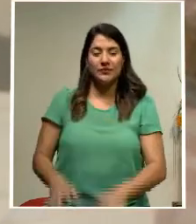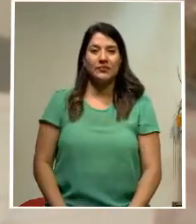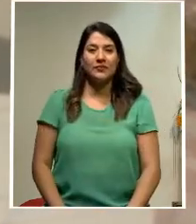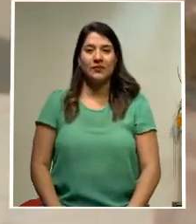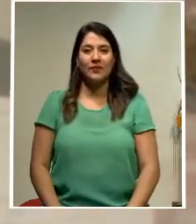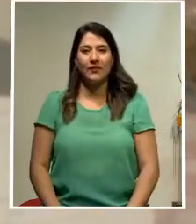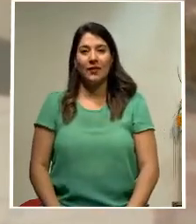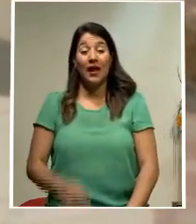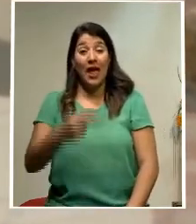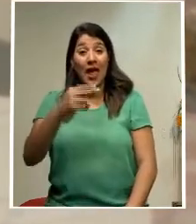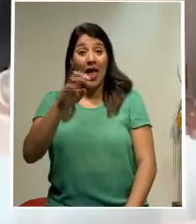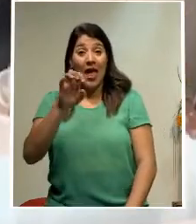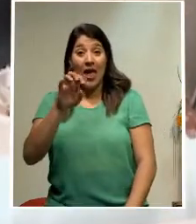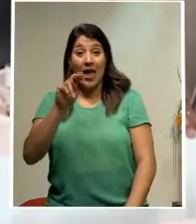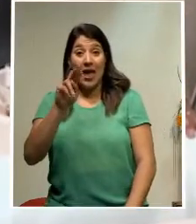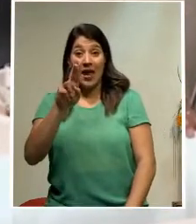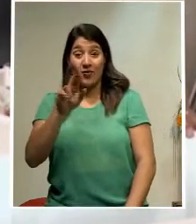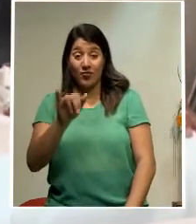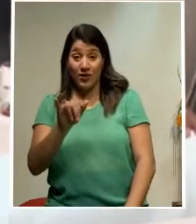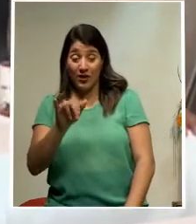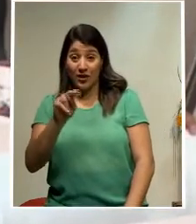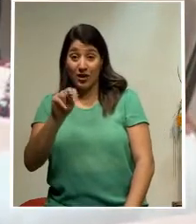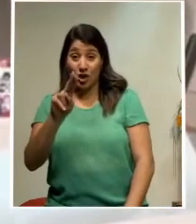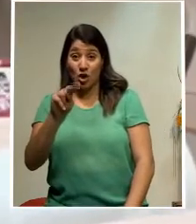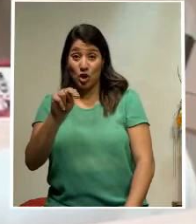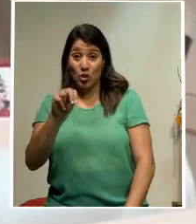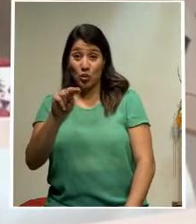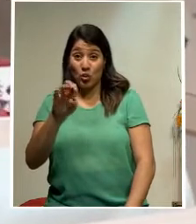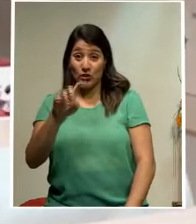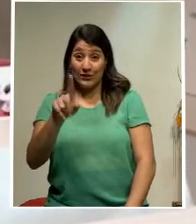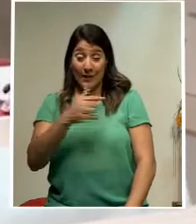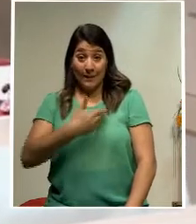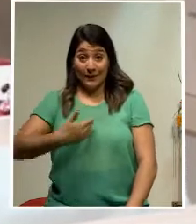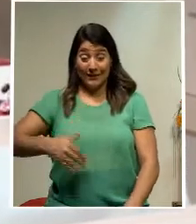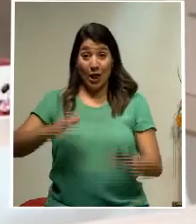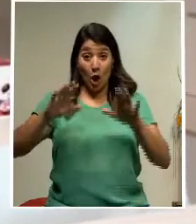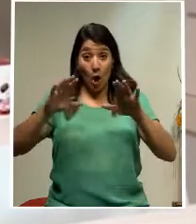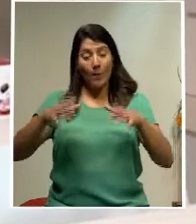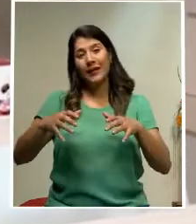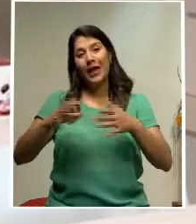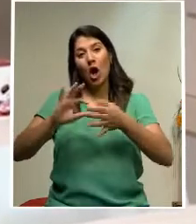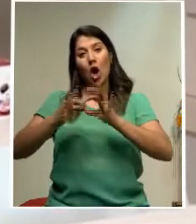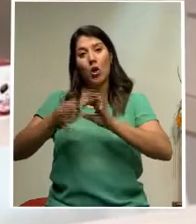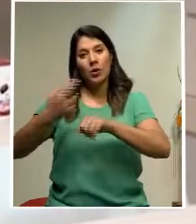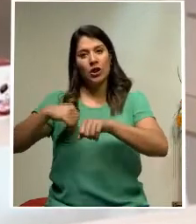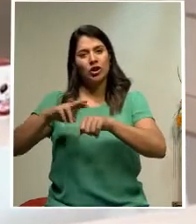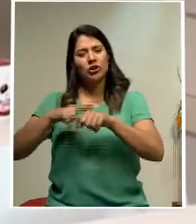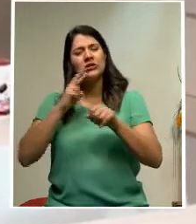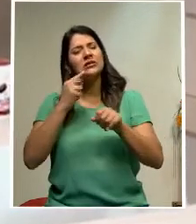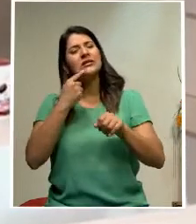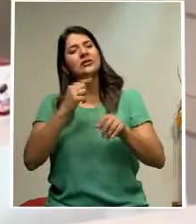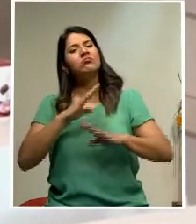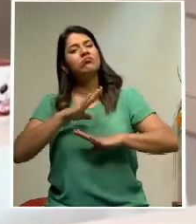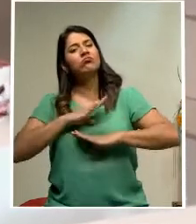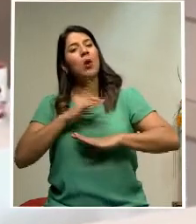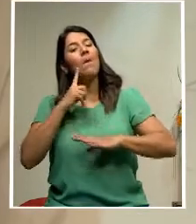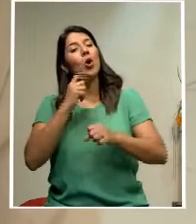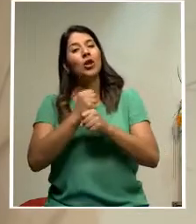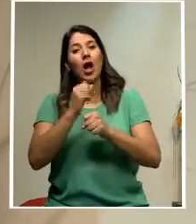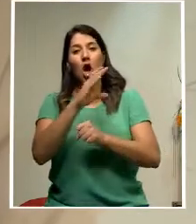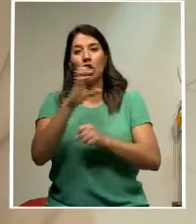Henry Núñez, presidente del Comité Olímpico Nacional, mostró su satisfacción por el trabajo hecho por la delegación TICA en Japón.